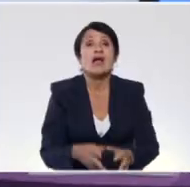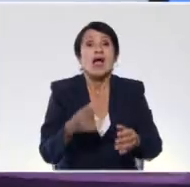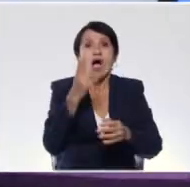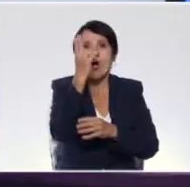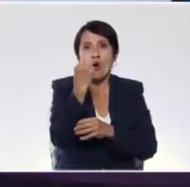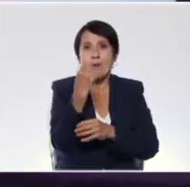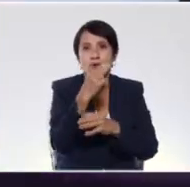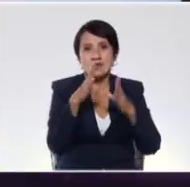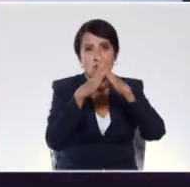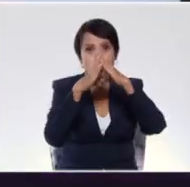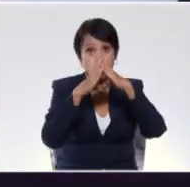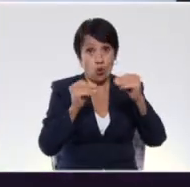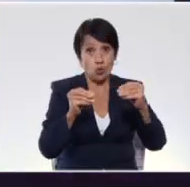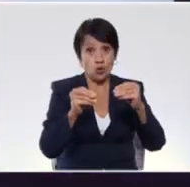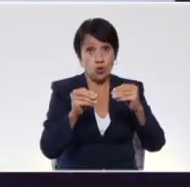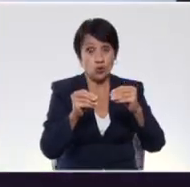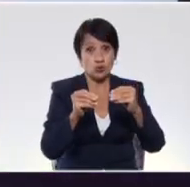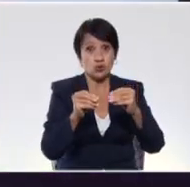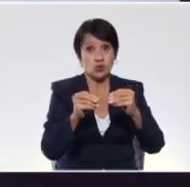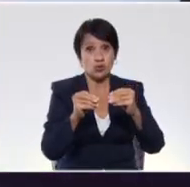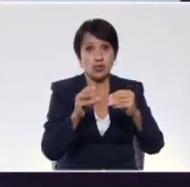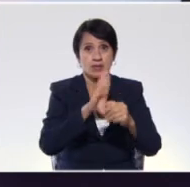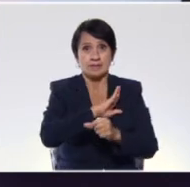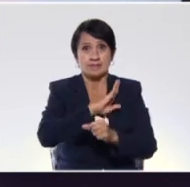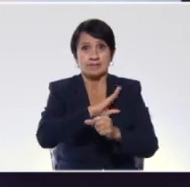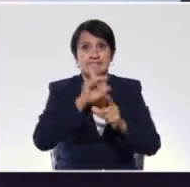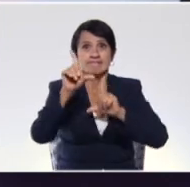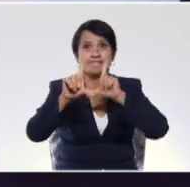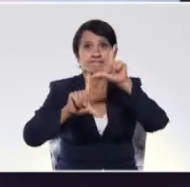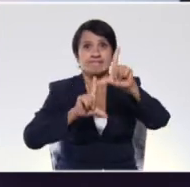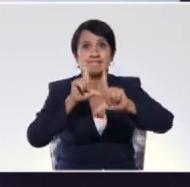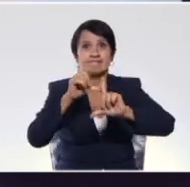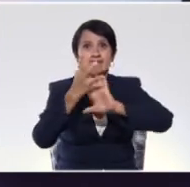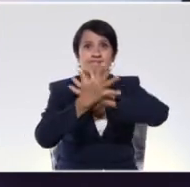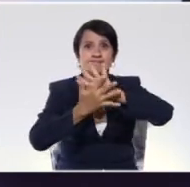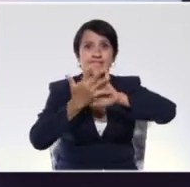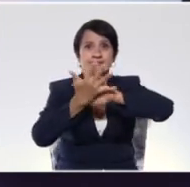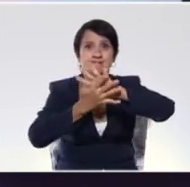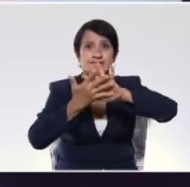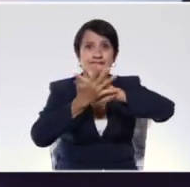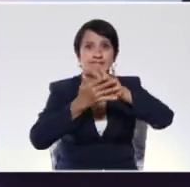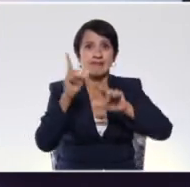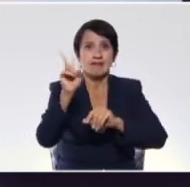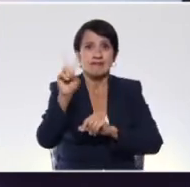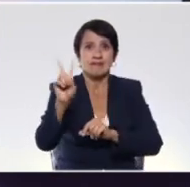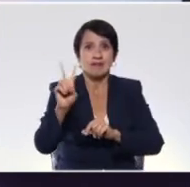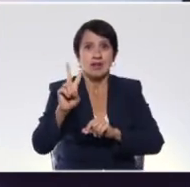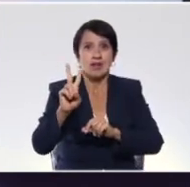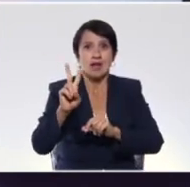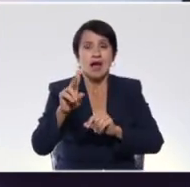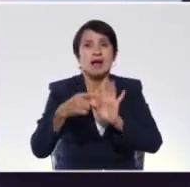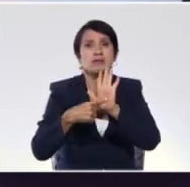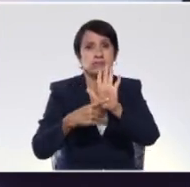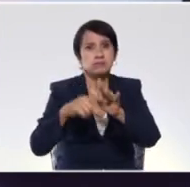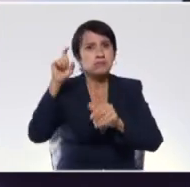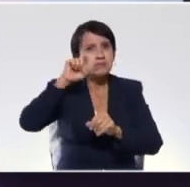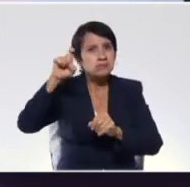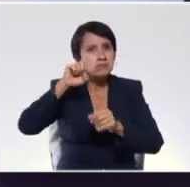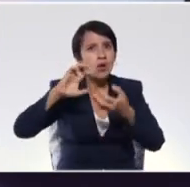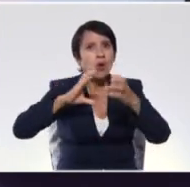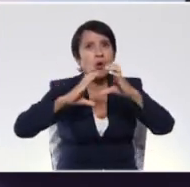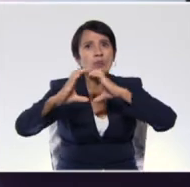Compromiso de todos y de todas de apropiarnos de la seña en lengua de señas venezolanas para garantizar una